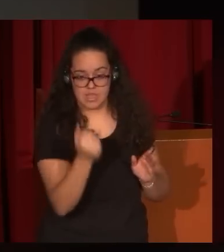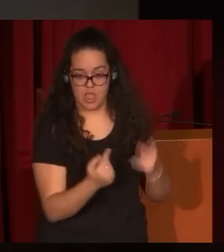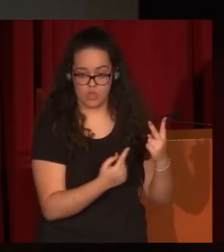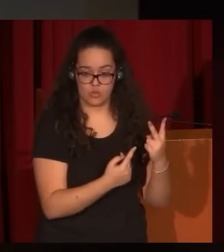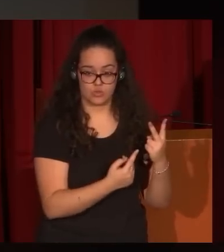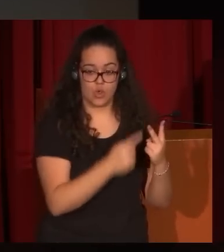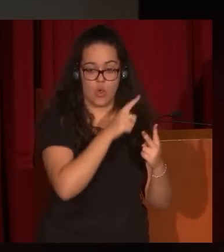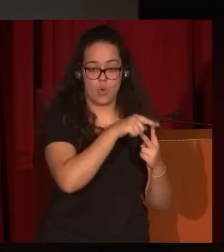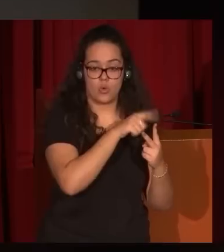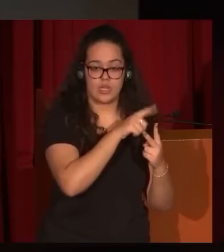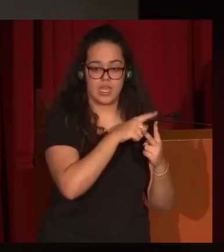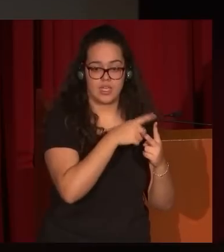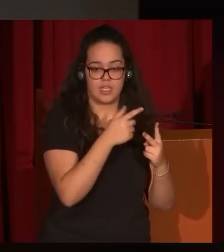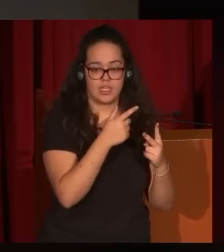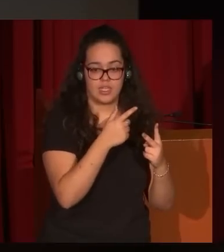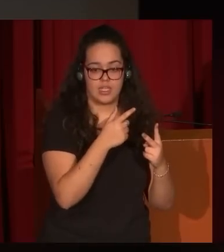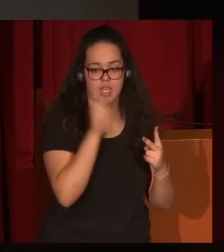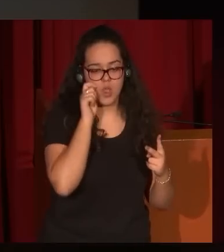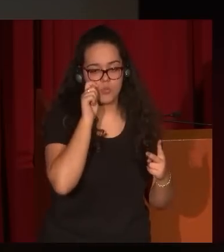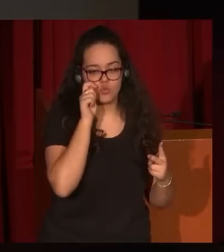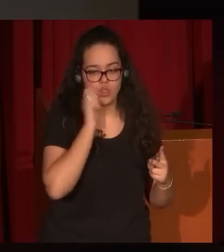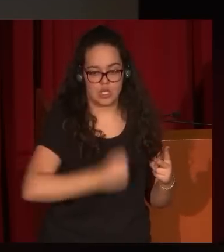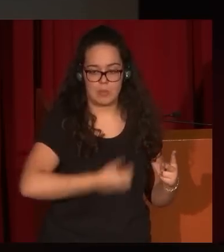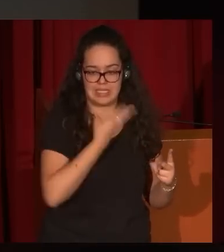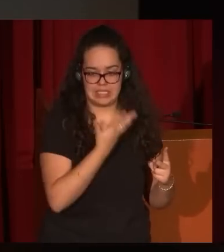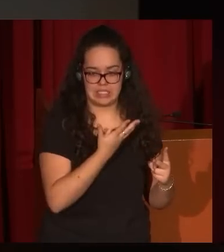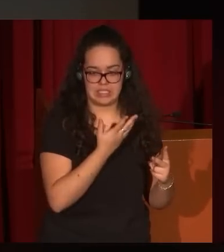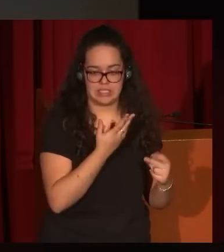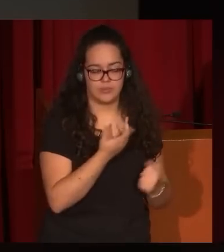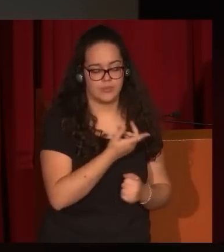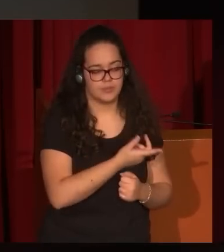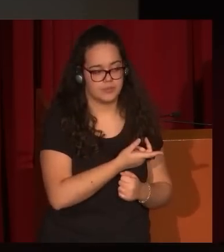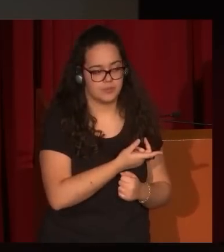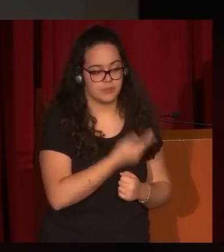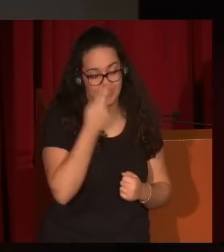del Romanticismo que perteneció a la colección MAC. Muy interesante,